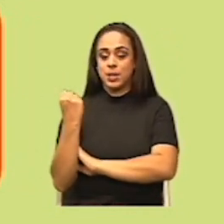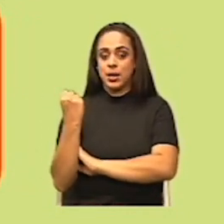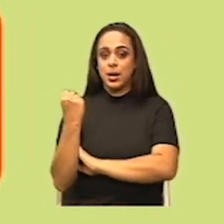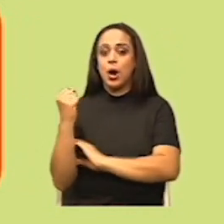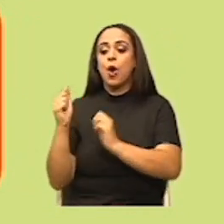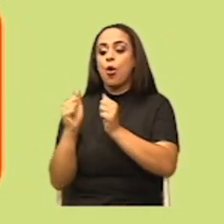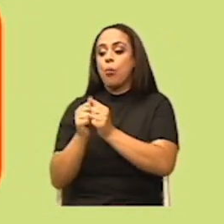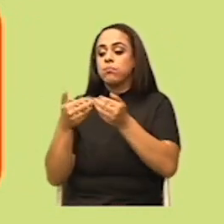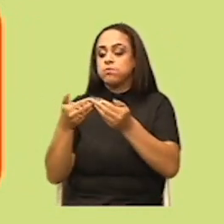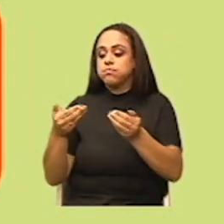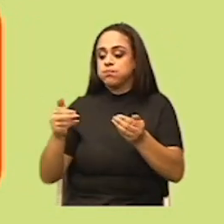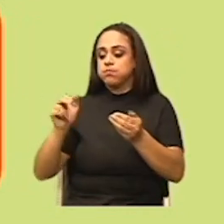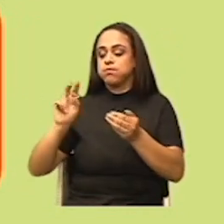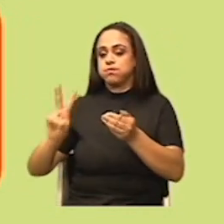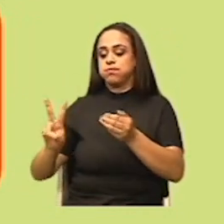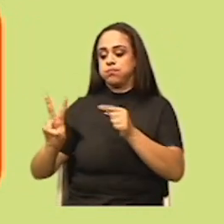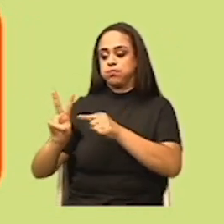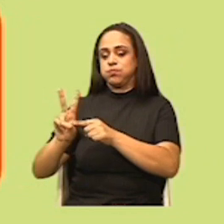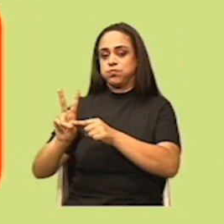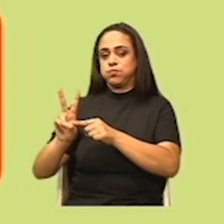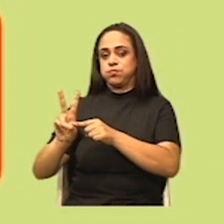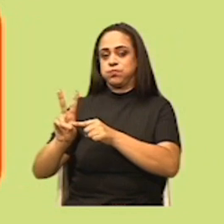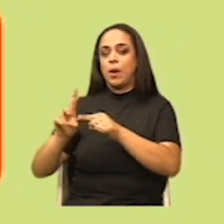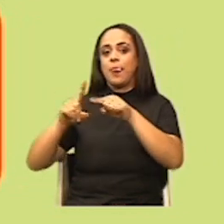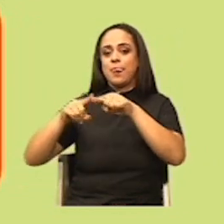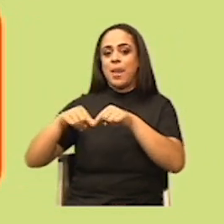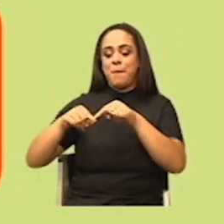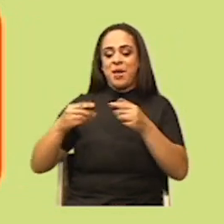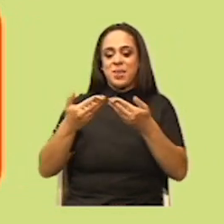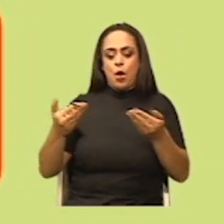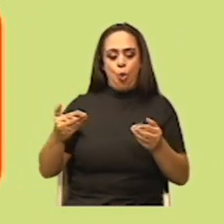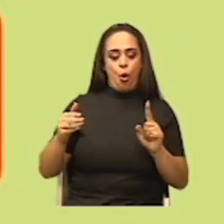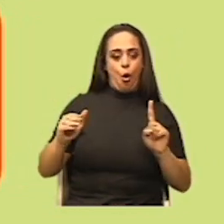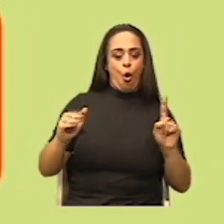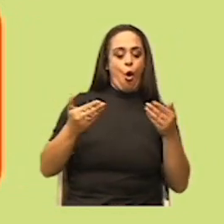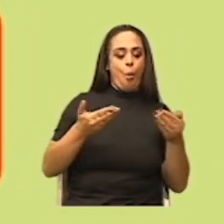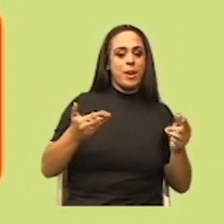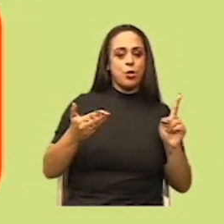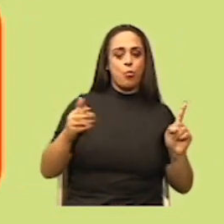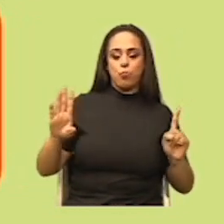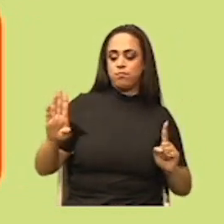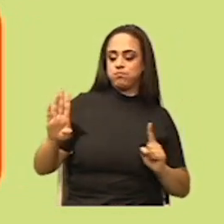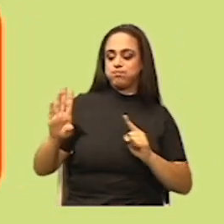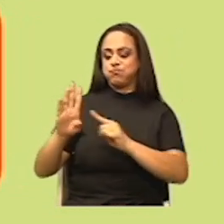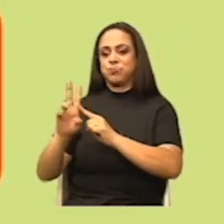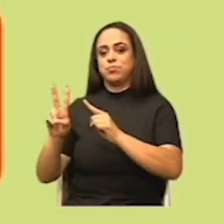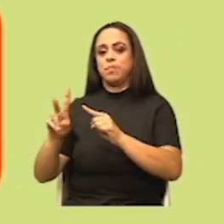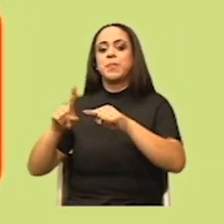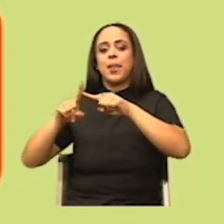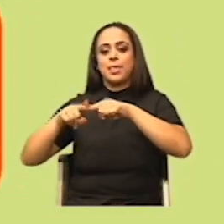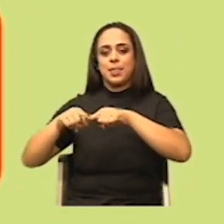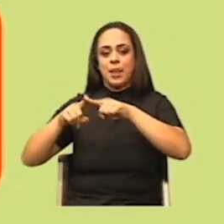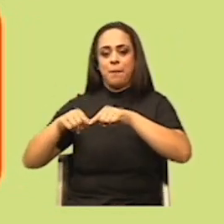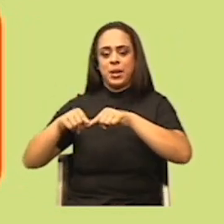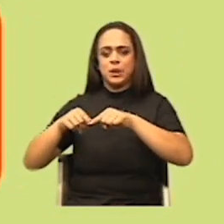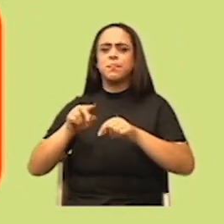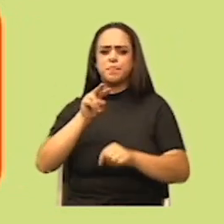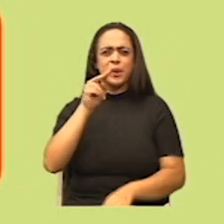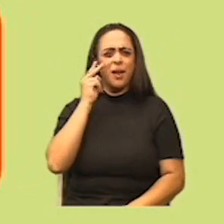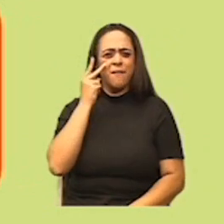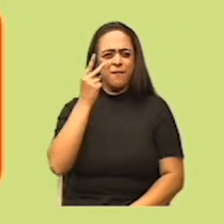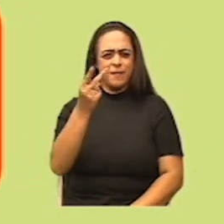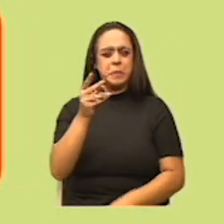2 en el objeto 1. Muy bien, como ustedes escucharon, este enunciado lo podemos llamar